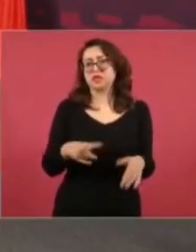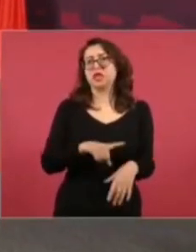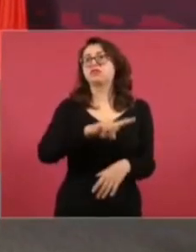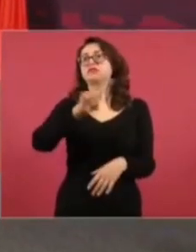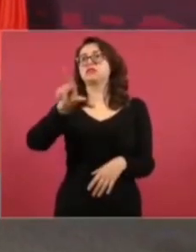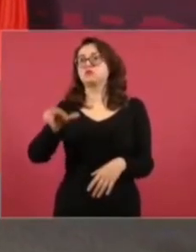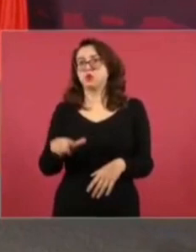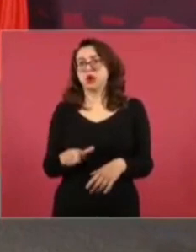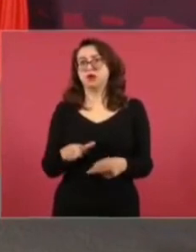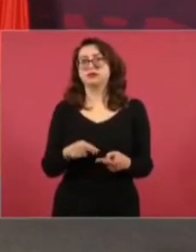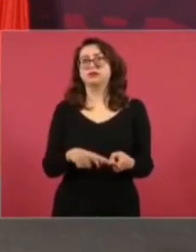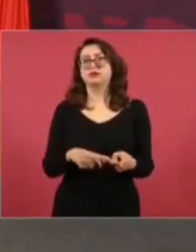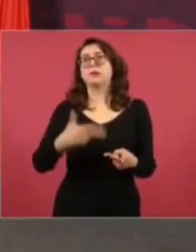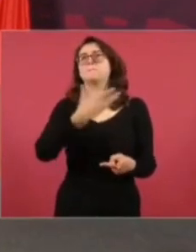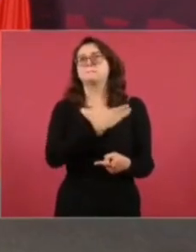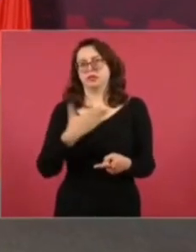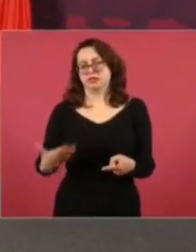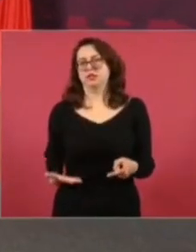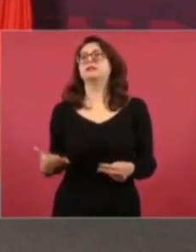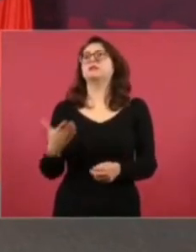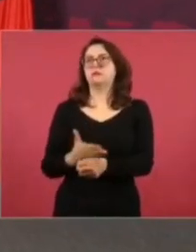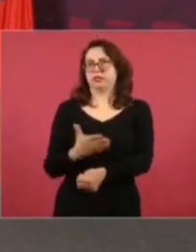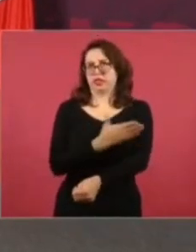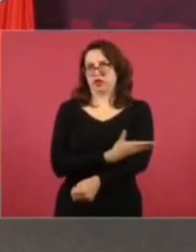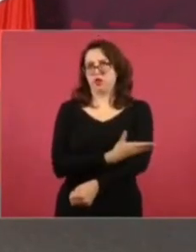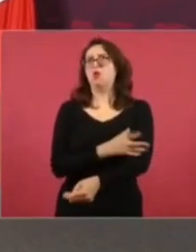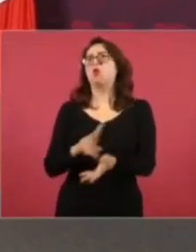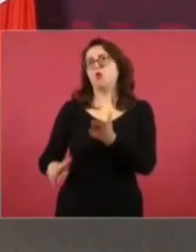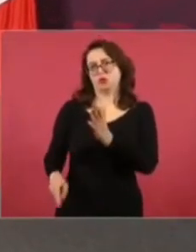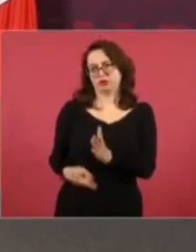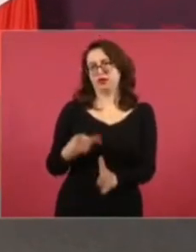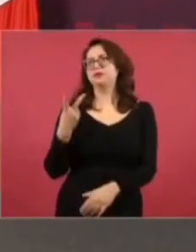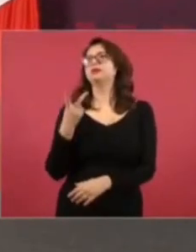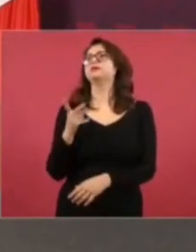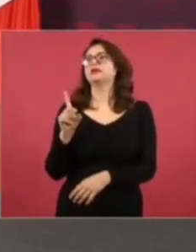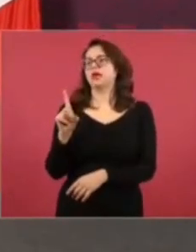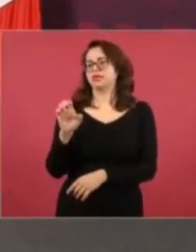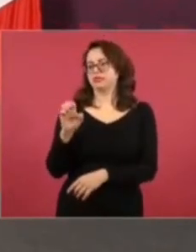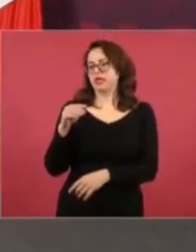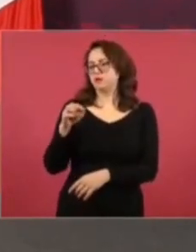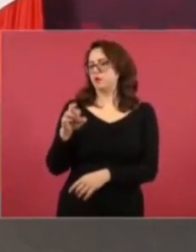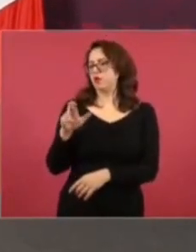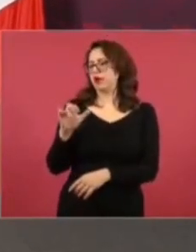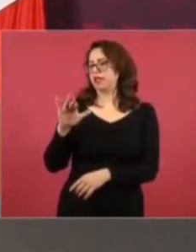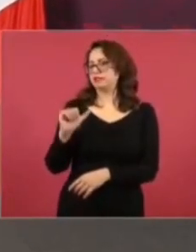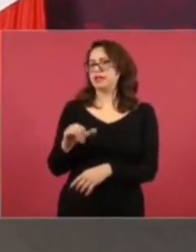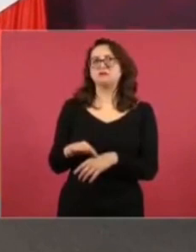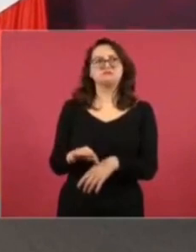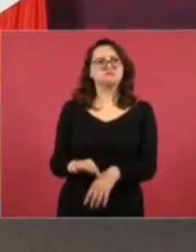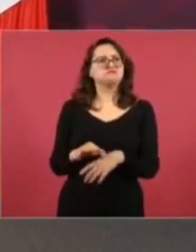presidente Madero y nada más,